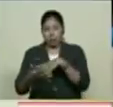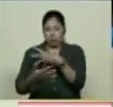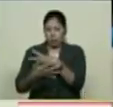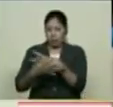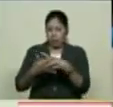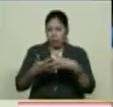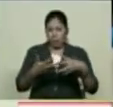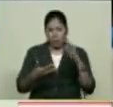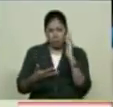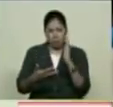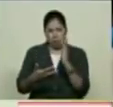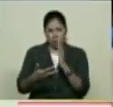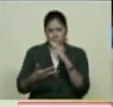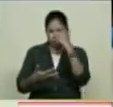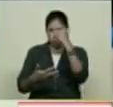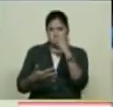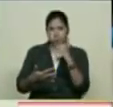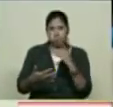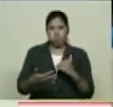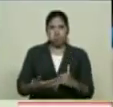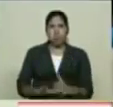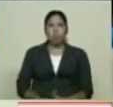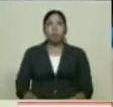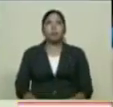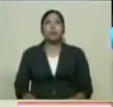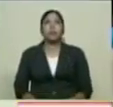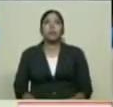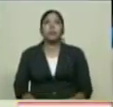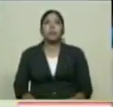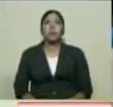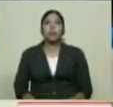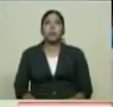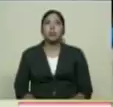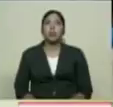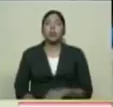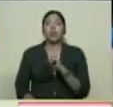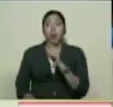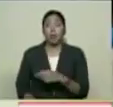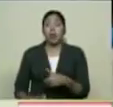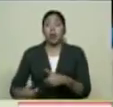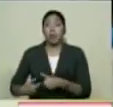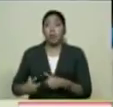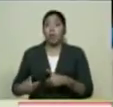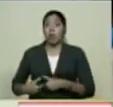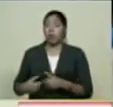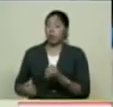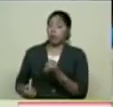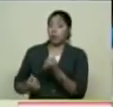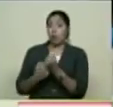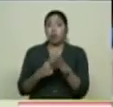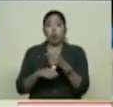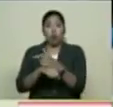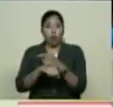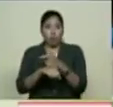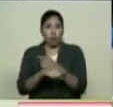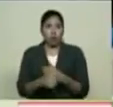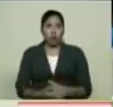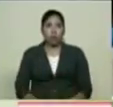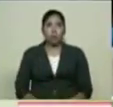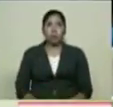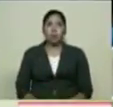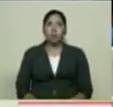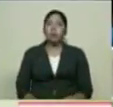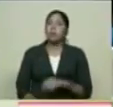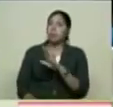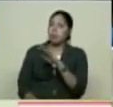Bueno Con el esfuerzo Y el empeño También que ha colocado El gobierno nacional Para hacer todo este trabajo Ya Para ir